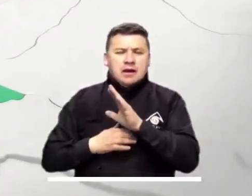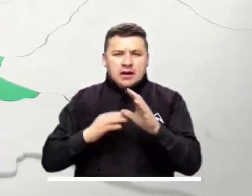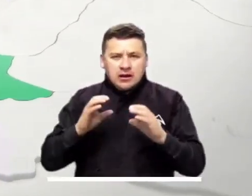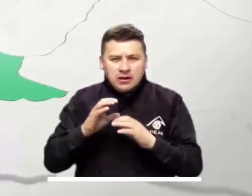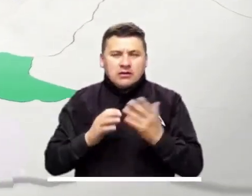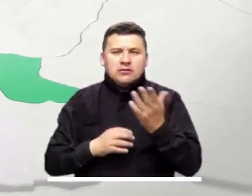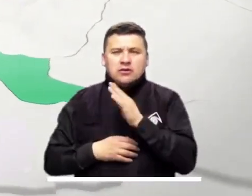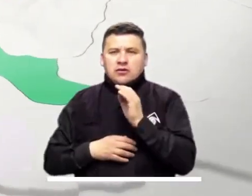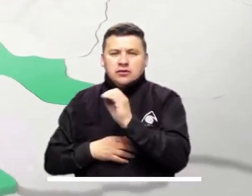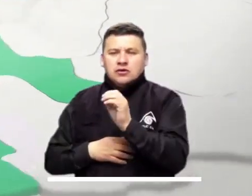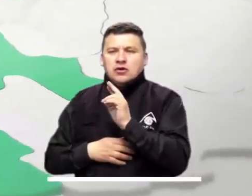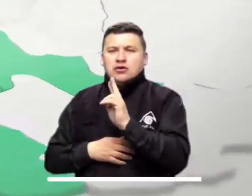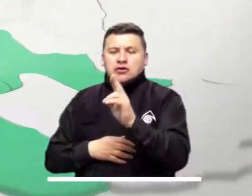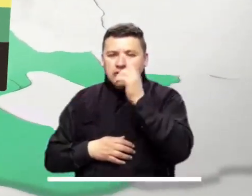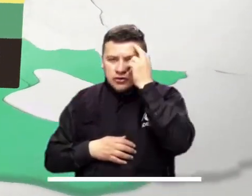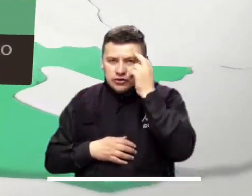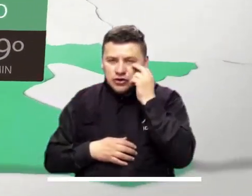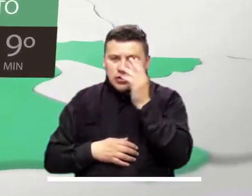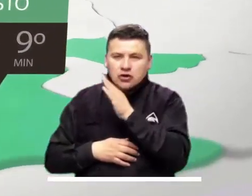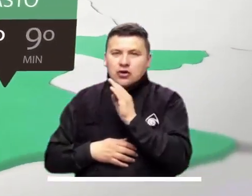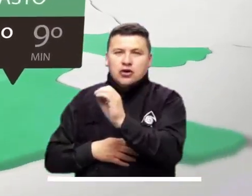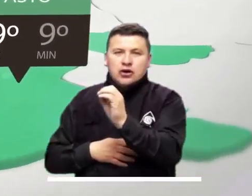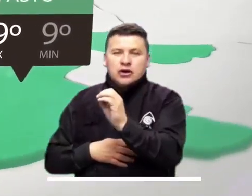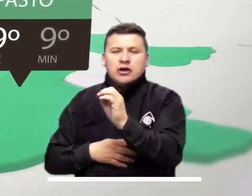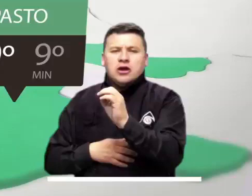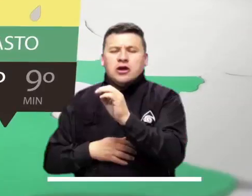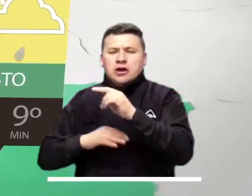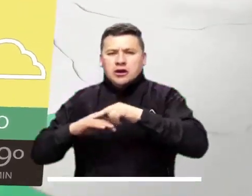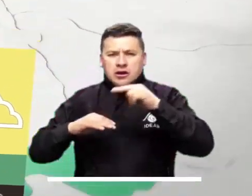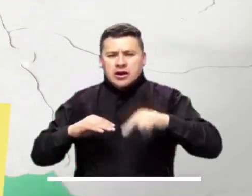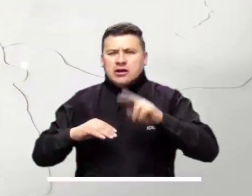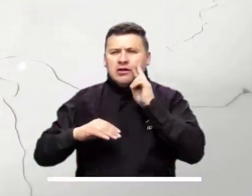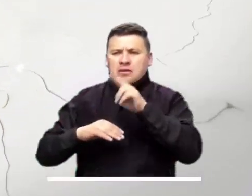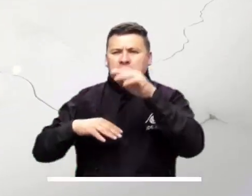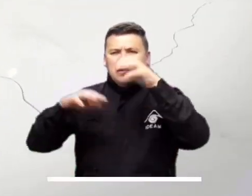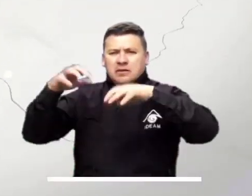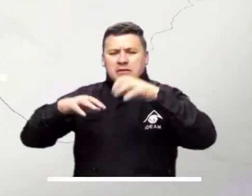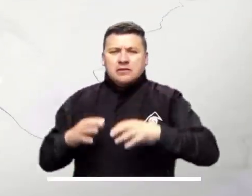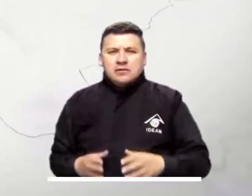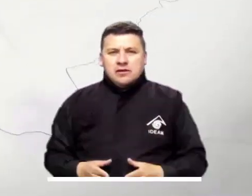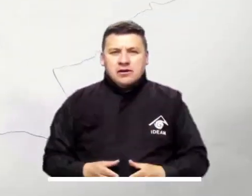sobre el Valle del Cauca, Oriente, Sur del Chocó, Oriente y Norte de Nariño.